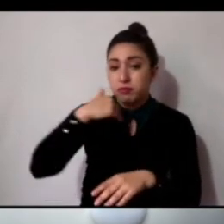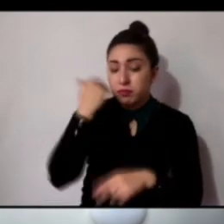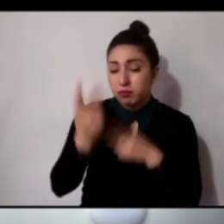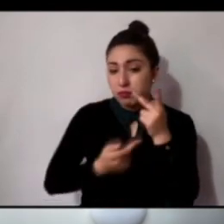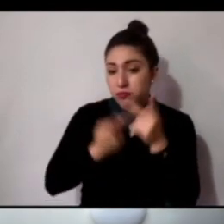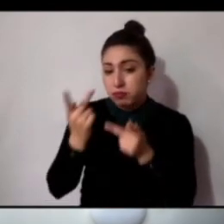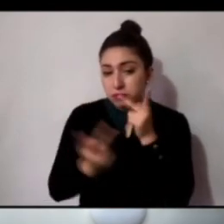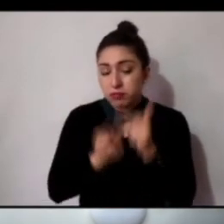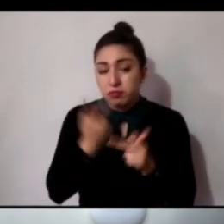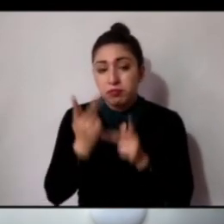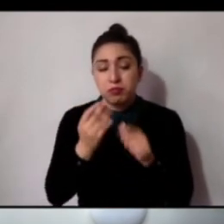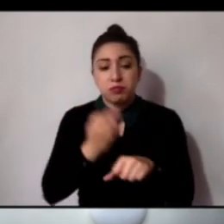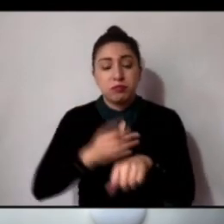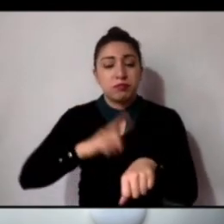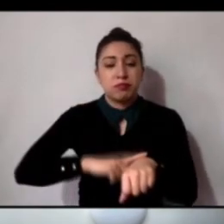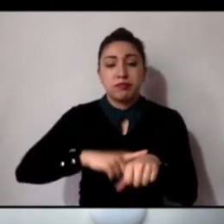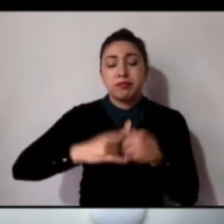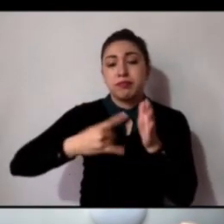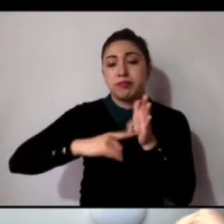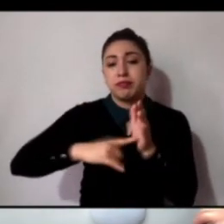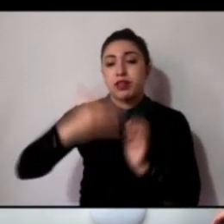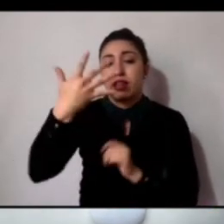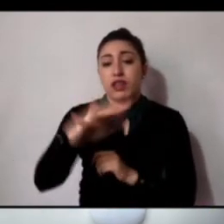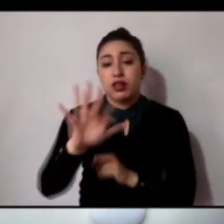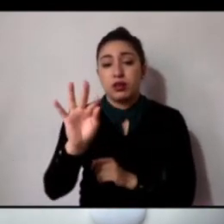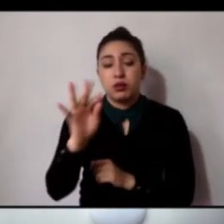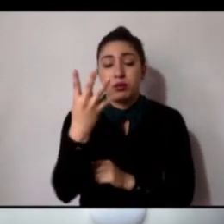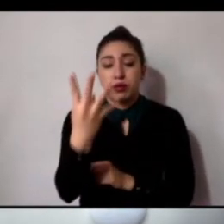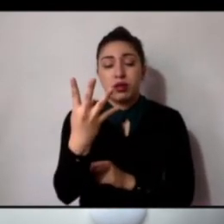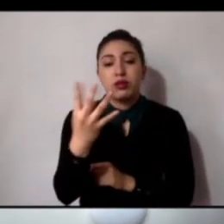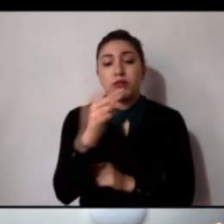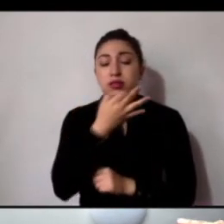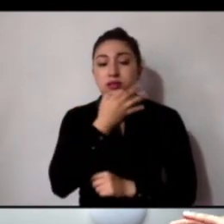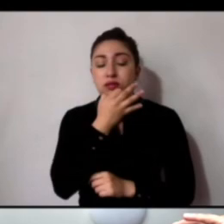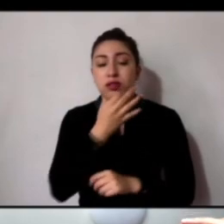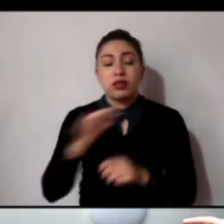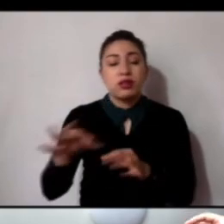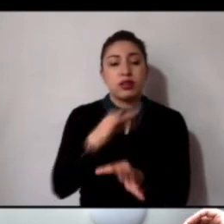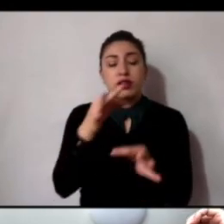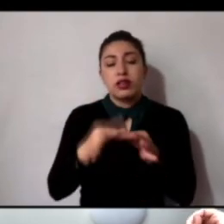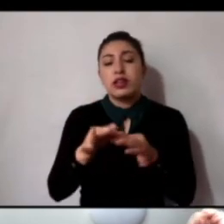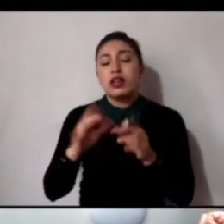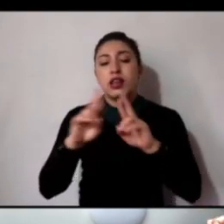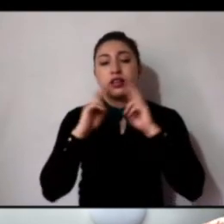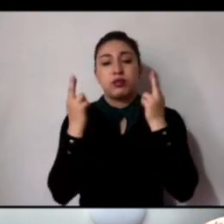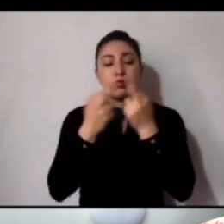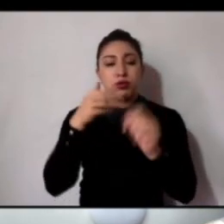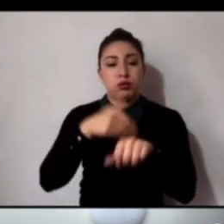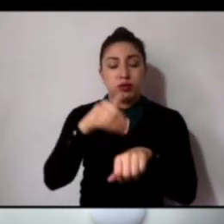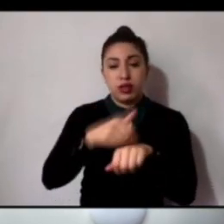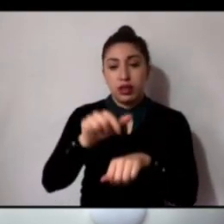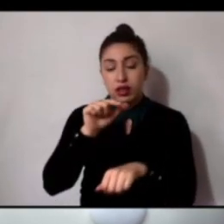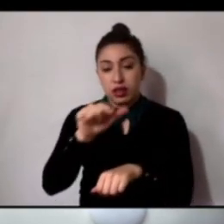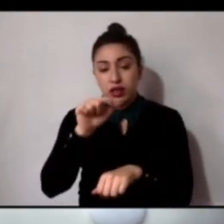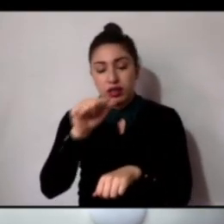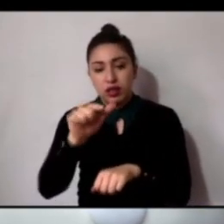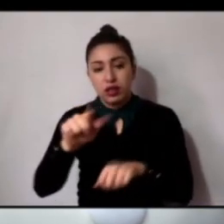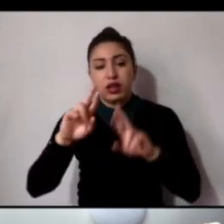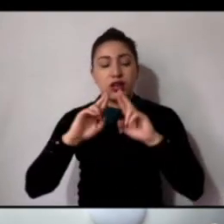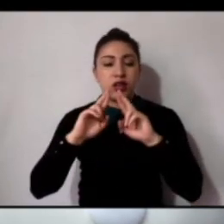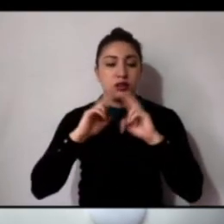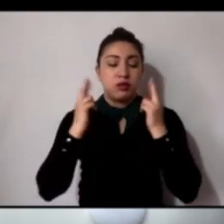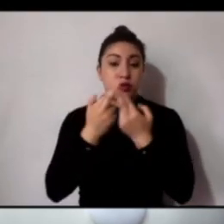palabra, siendo las diez cuarenta y cuatro horas, se levanta la décima séptima sesión ordinaria de la Comisión de Juventud.